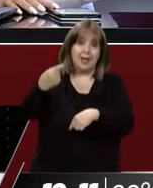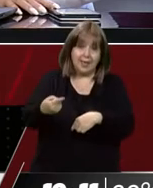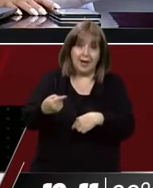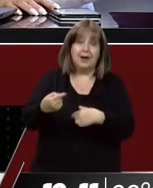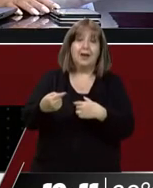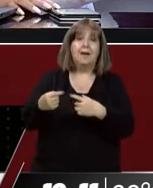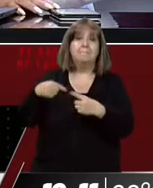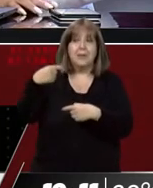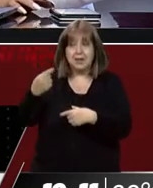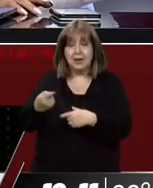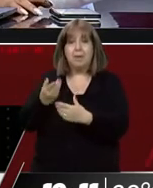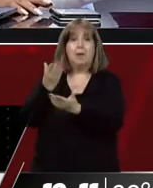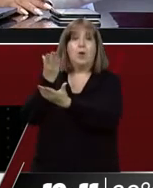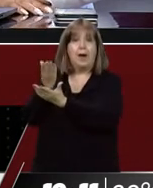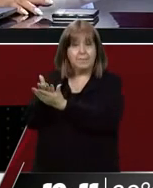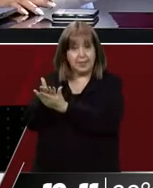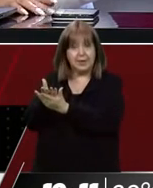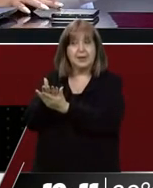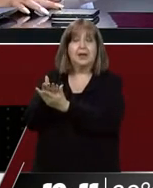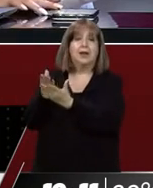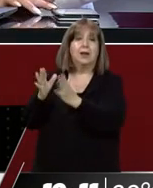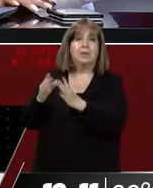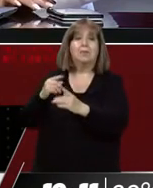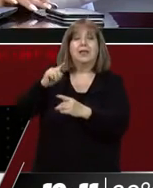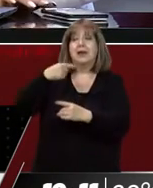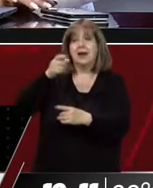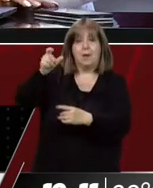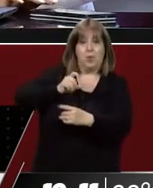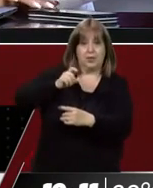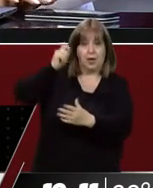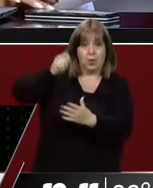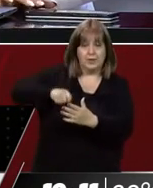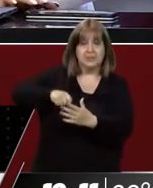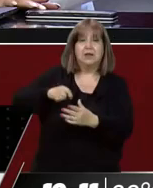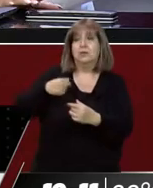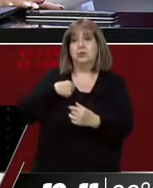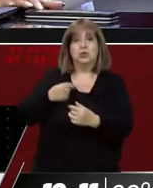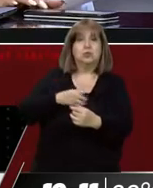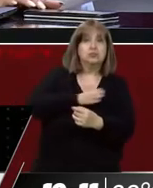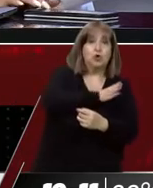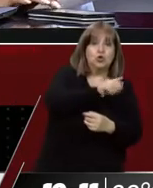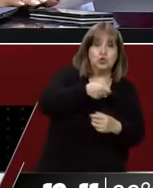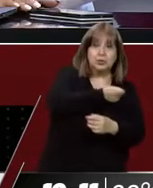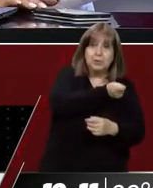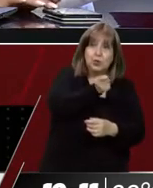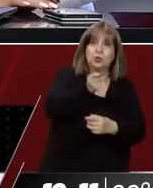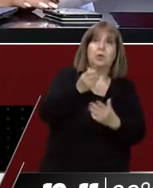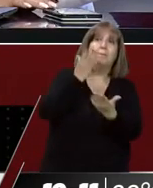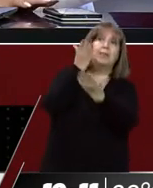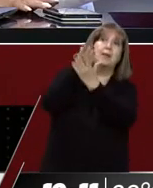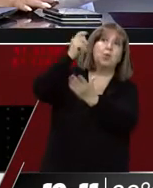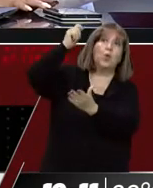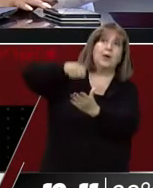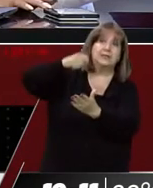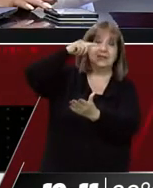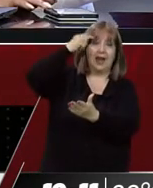nosotros seguimos tramitando las vías recursivas que nos quedan ante la Corte Suprema de Justicia de la Nación, o si por el contrario, mientras nosotros